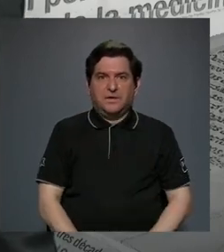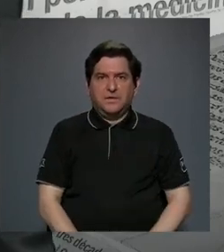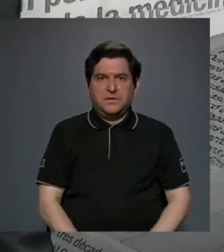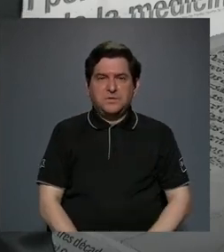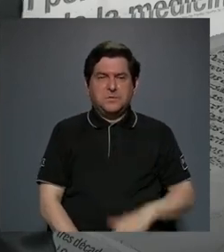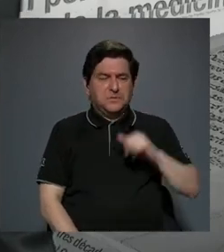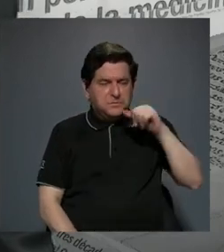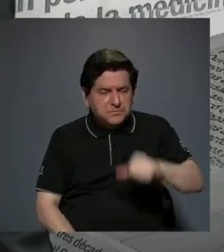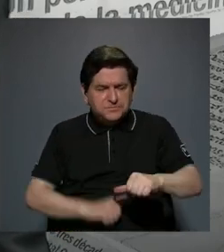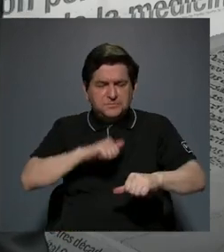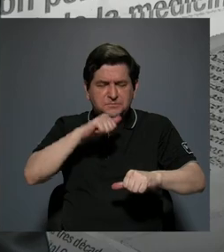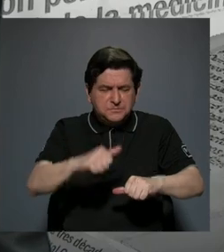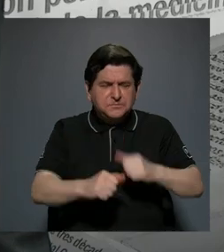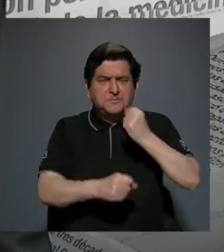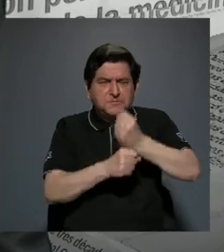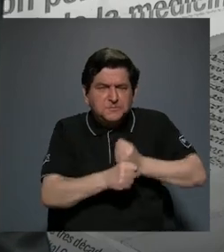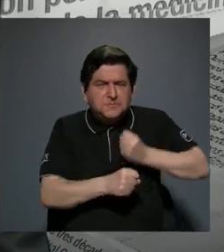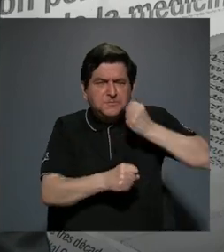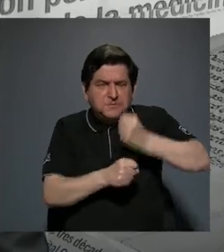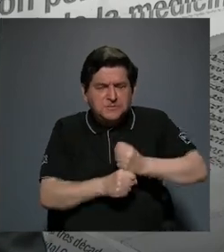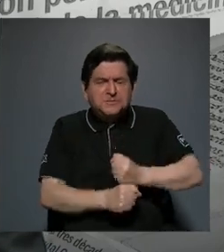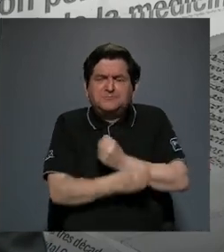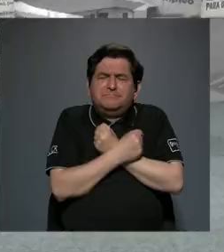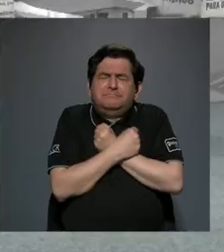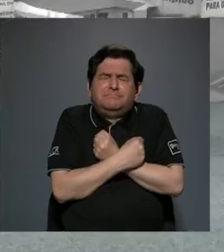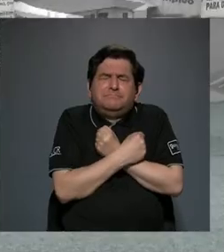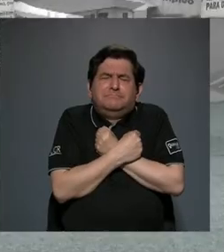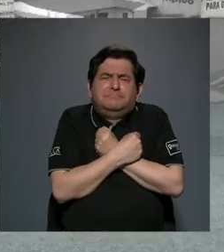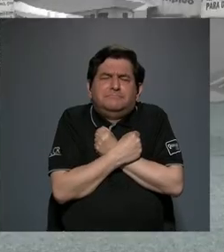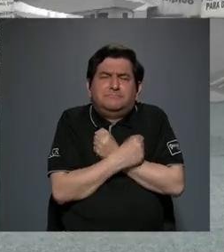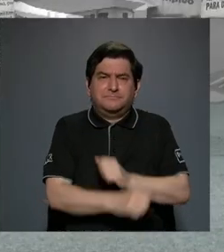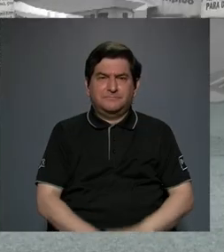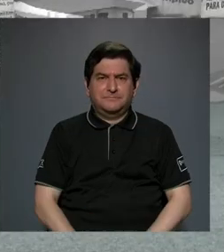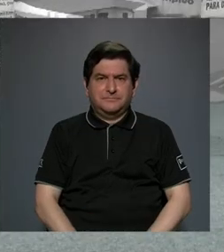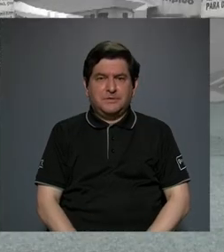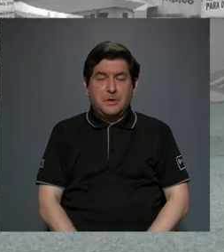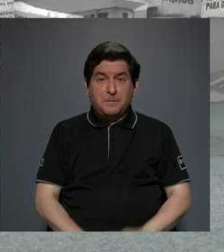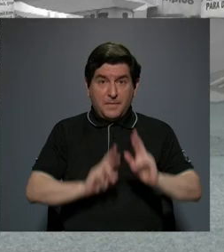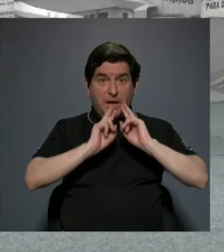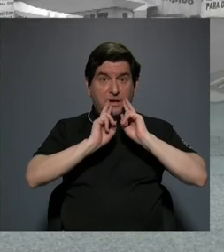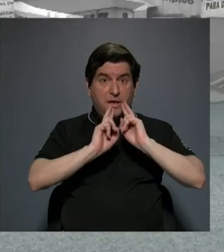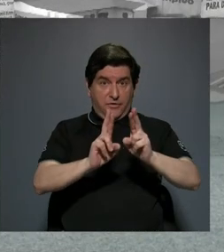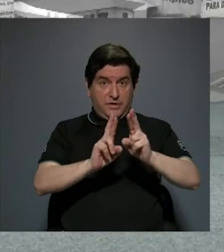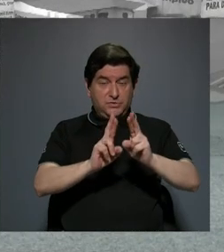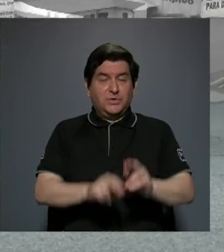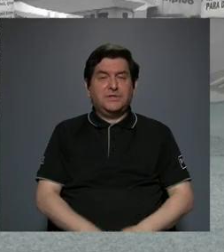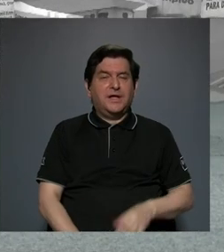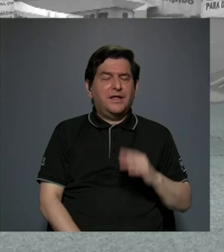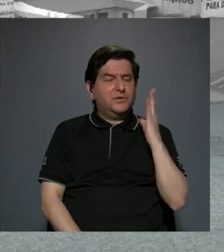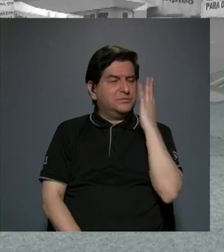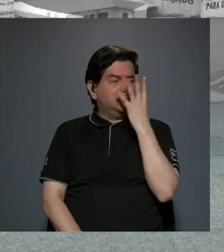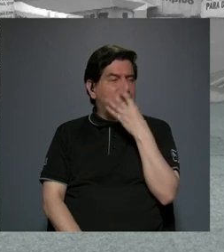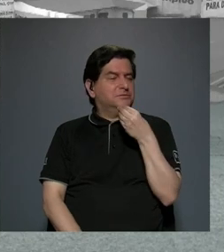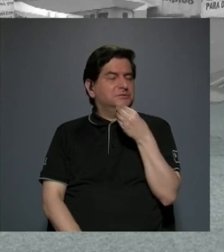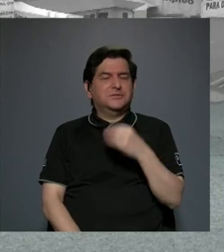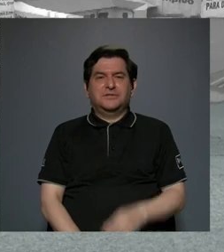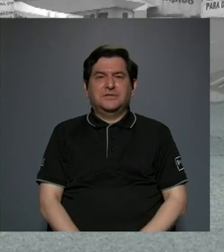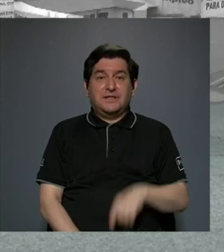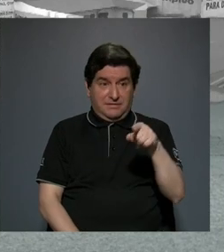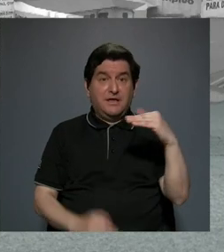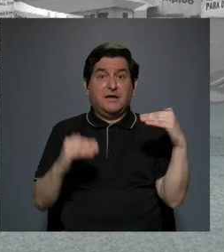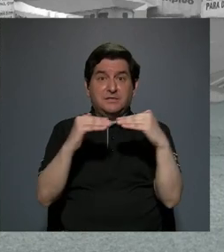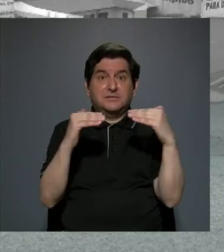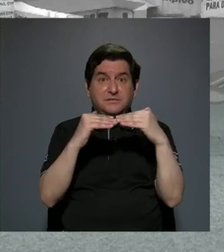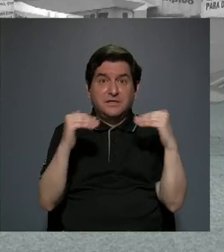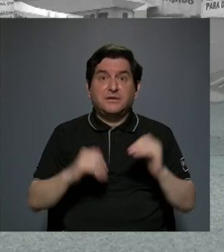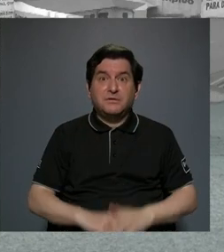dedicación con empeño con cariño para lograr resultados estéticos y altos de ese nivel